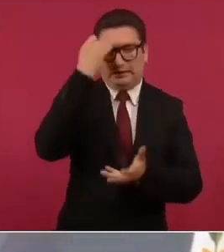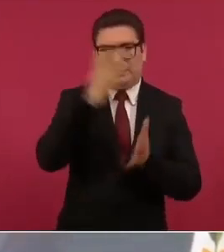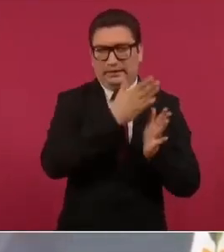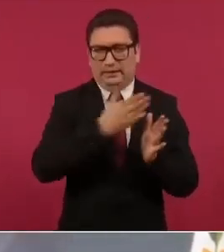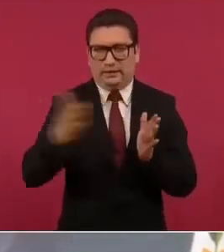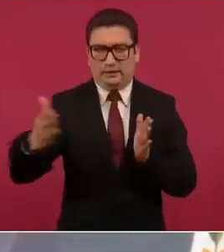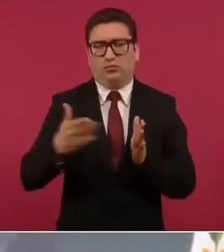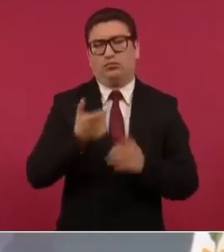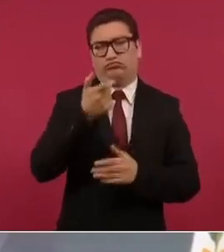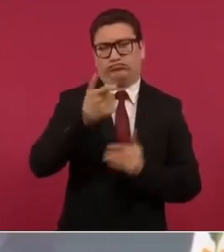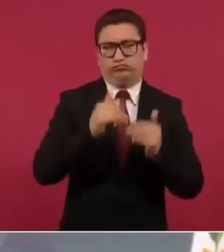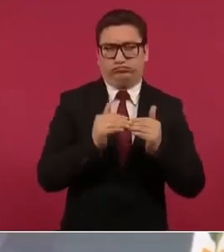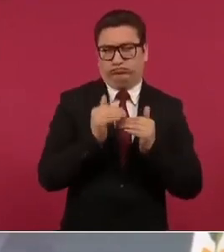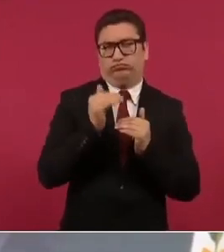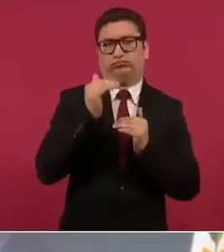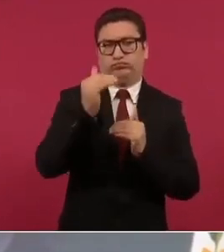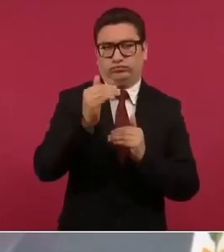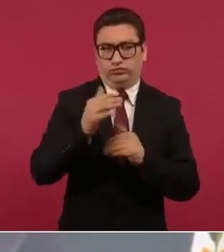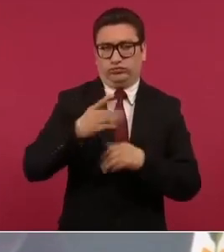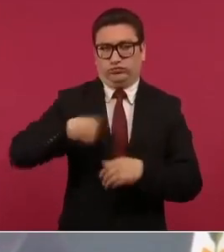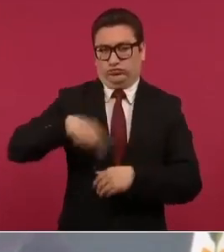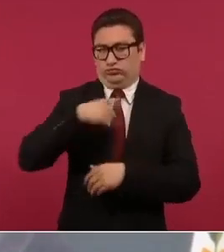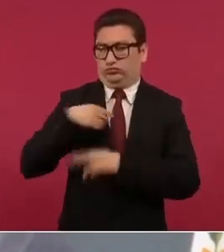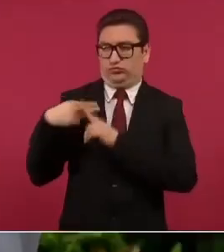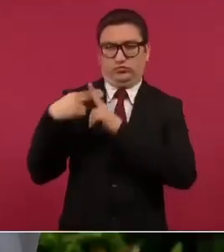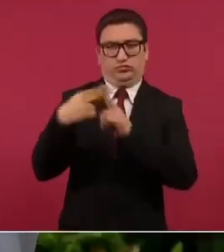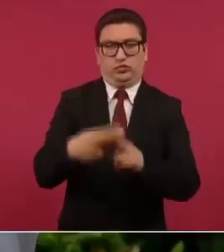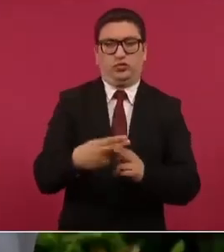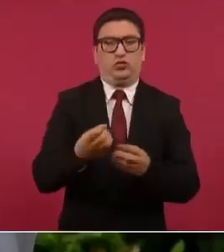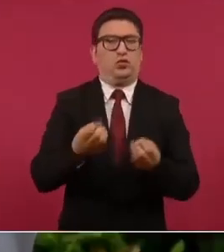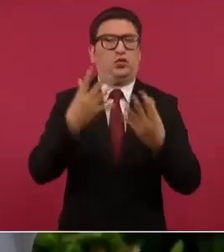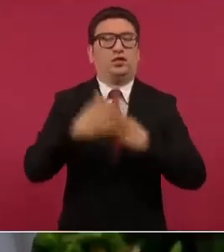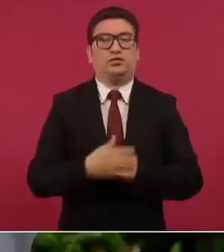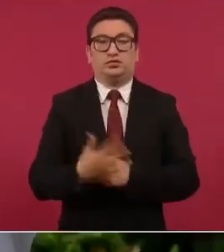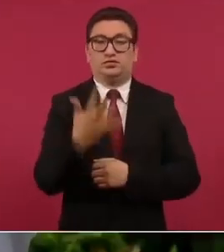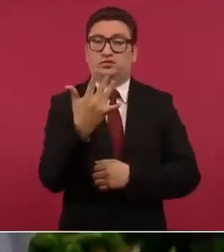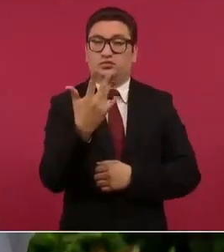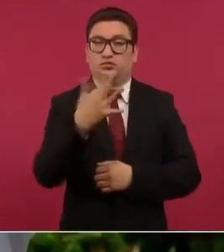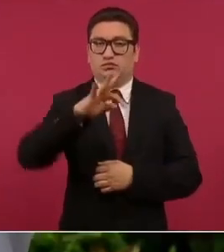que llevamos en el gobierno 50%